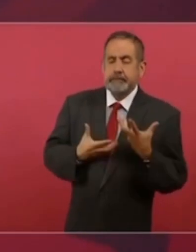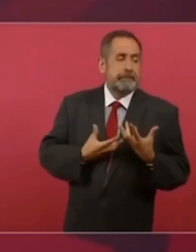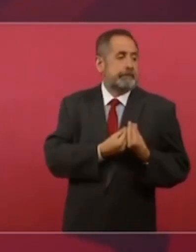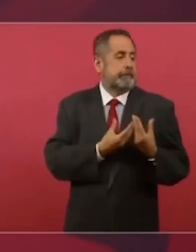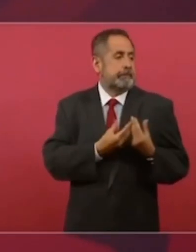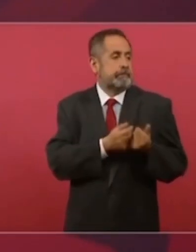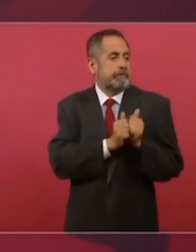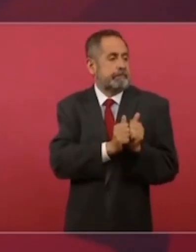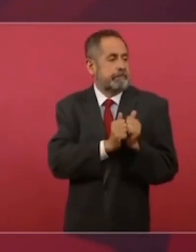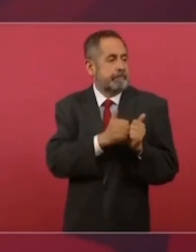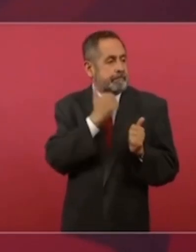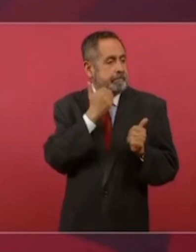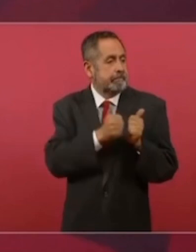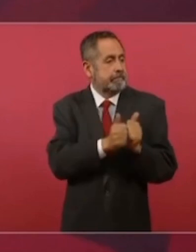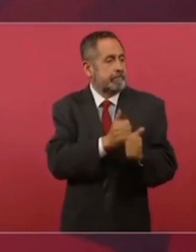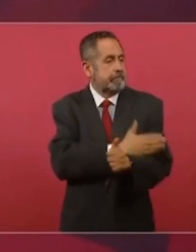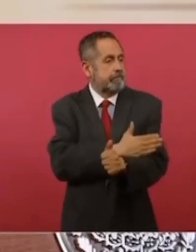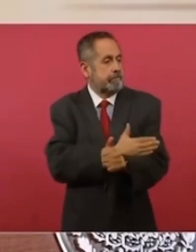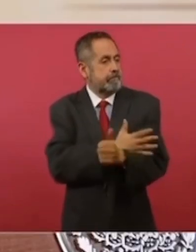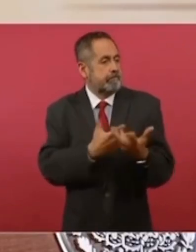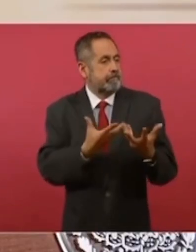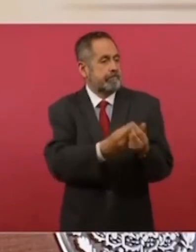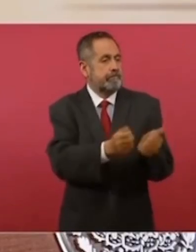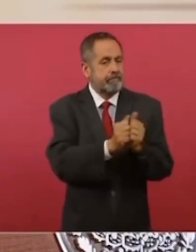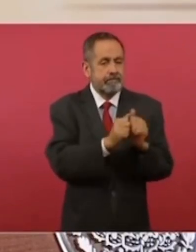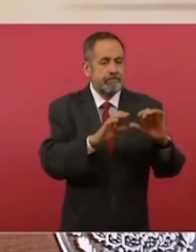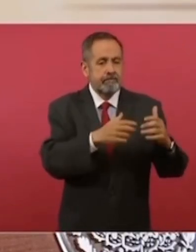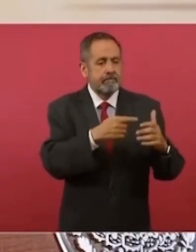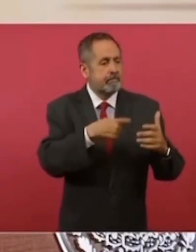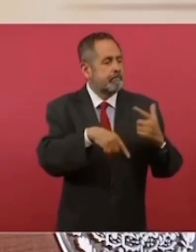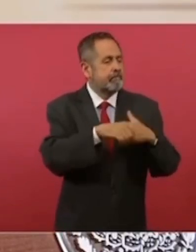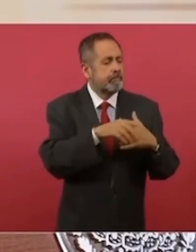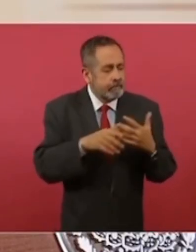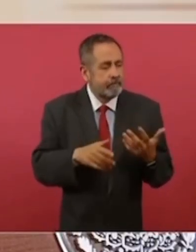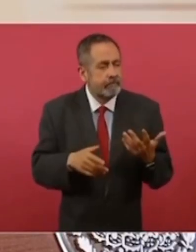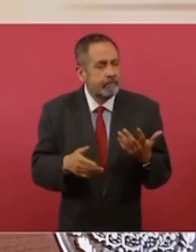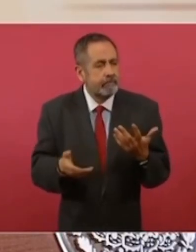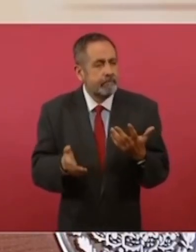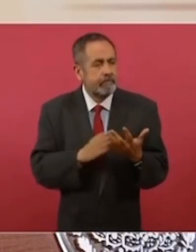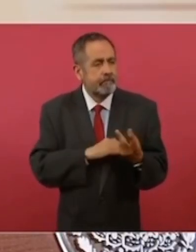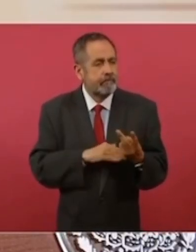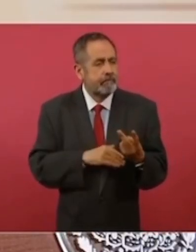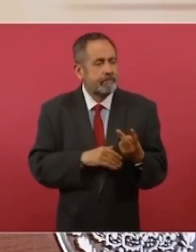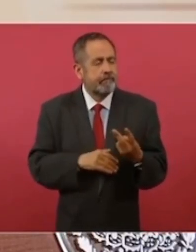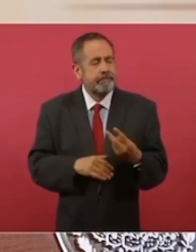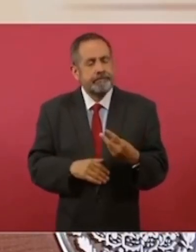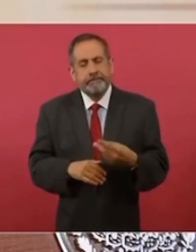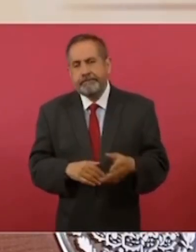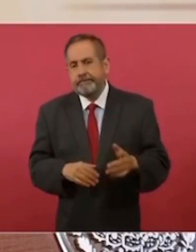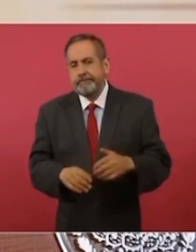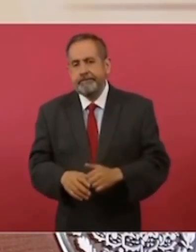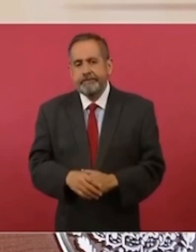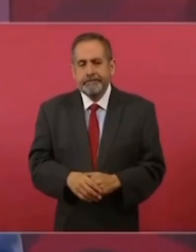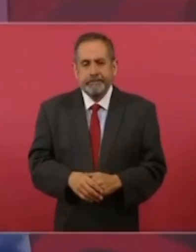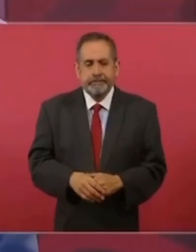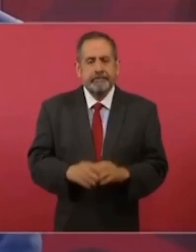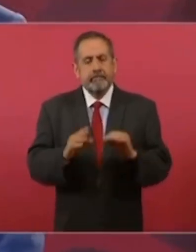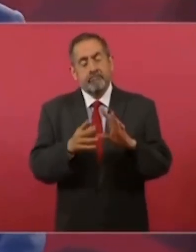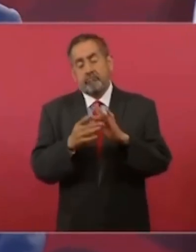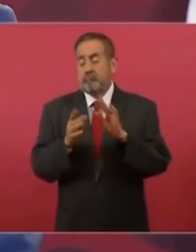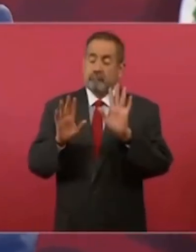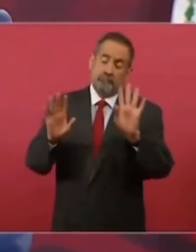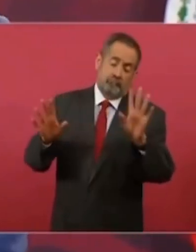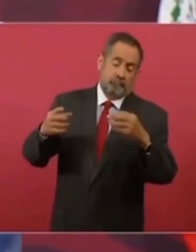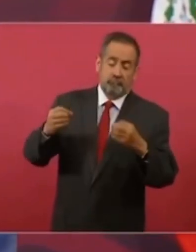al bloque conservador, claro, alegando